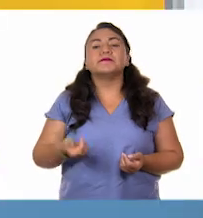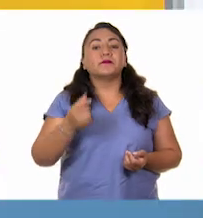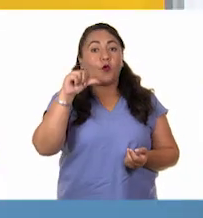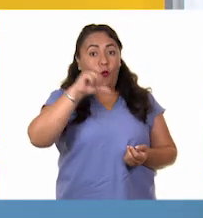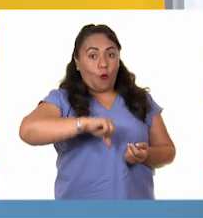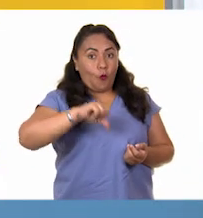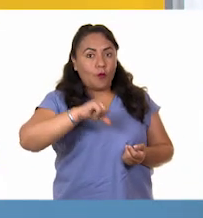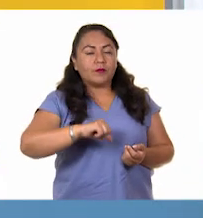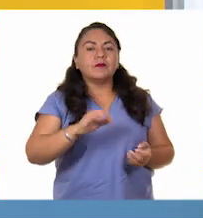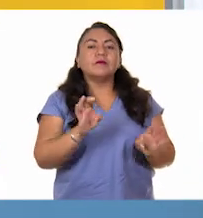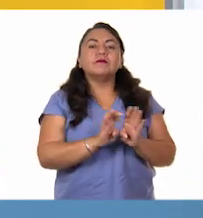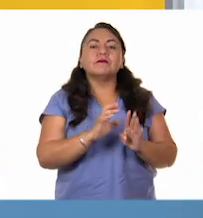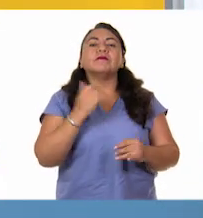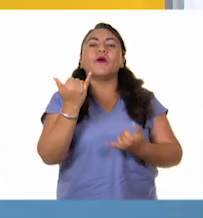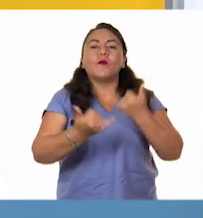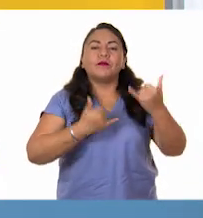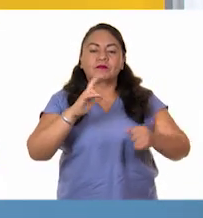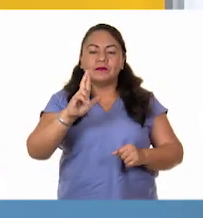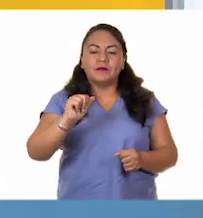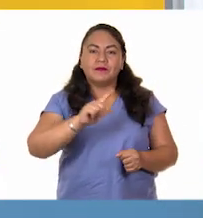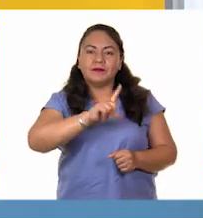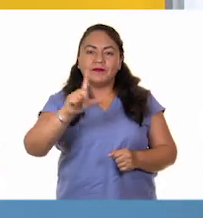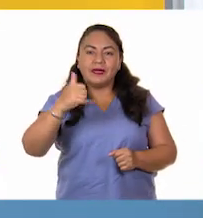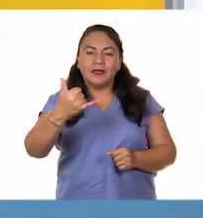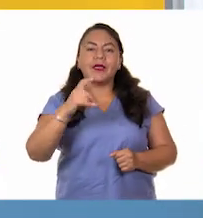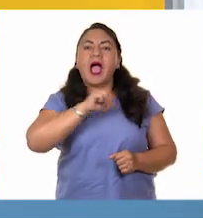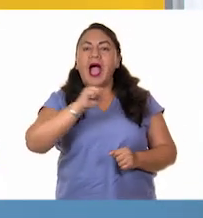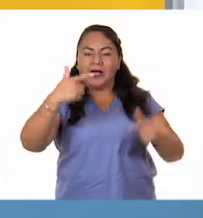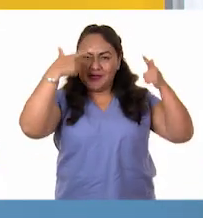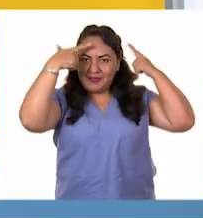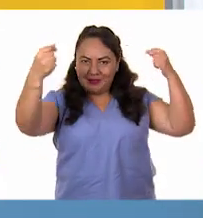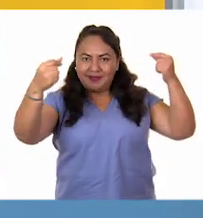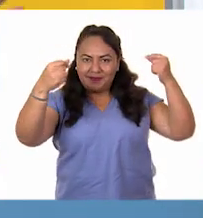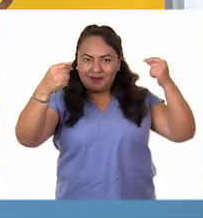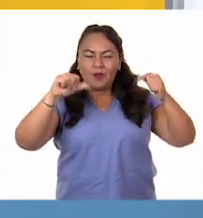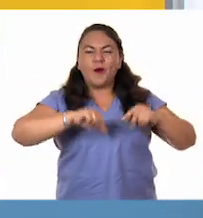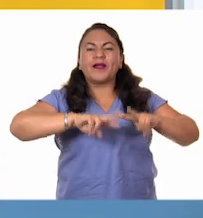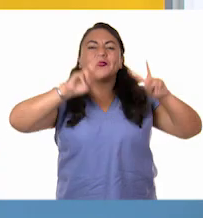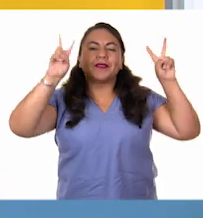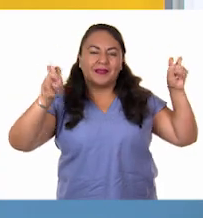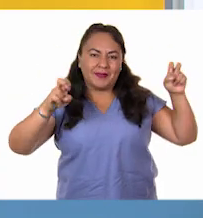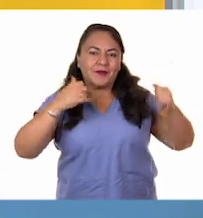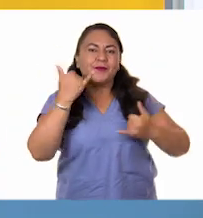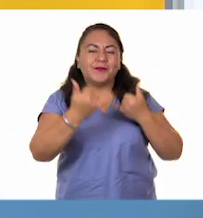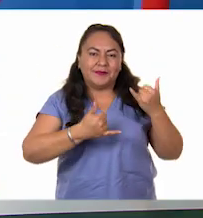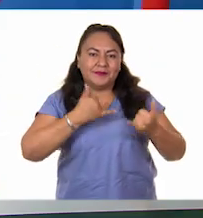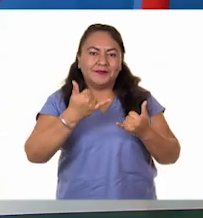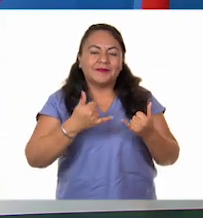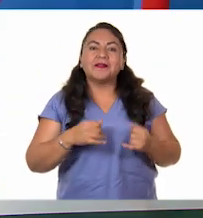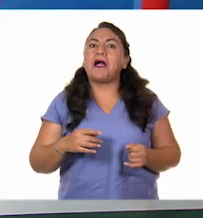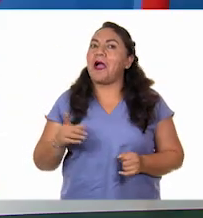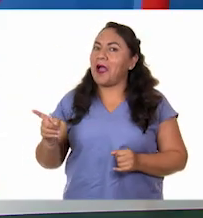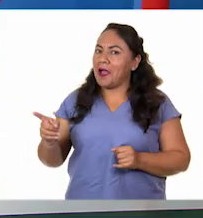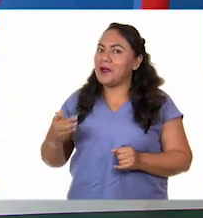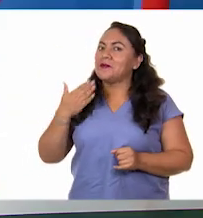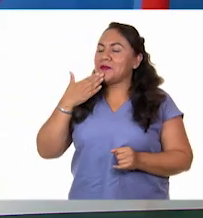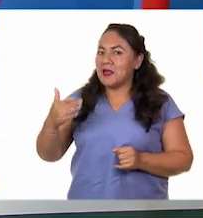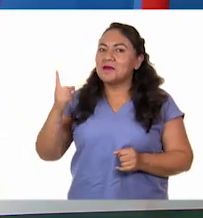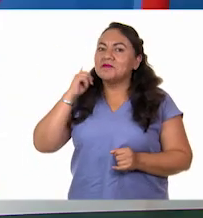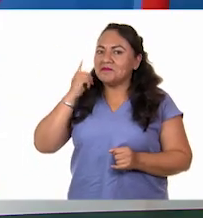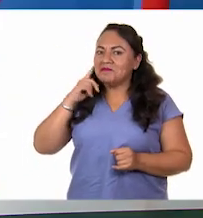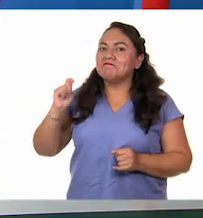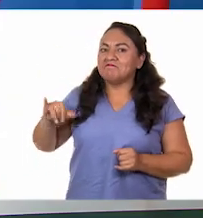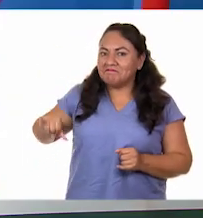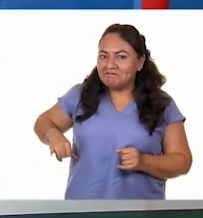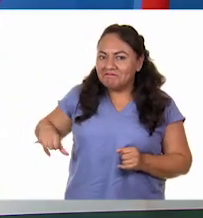vamos a hacer un rally, un rally de graduados, así le vamos a titular a esta clase. Ah, muy bien, me suena muy interesante y